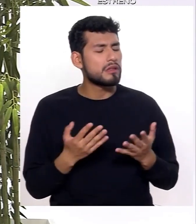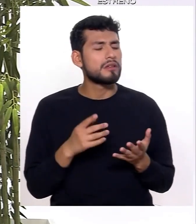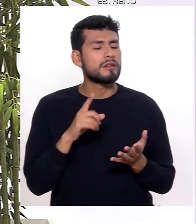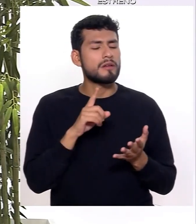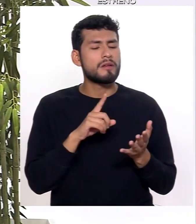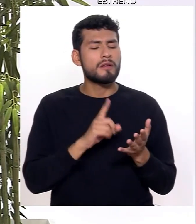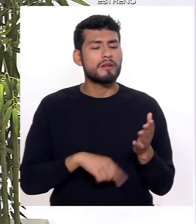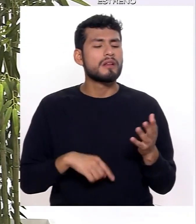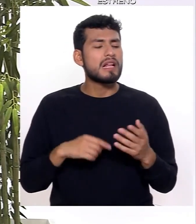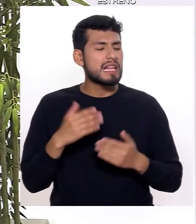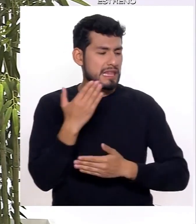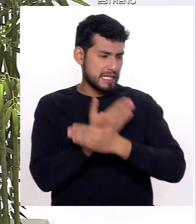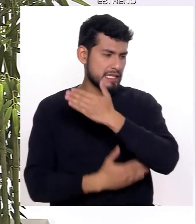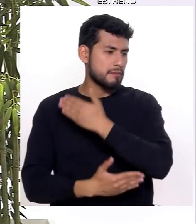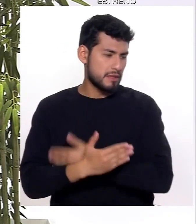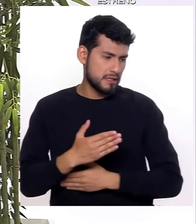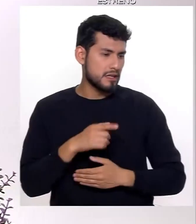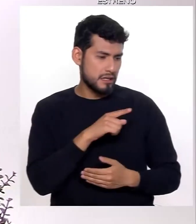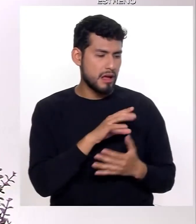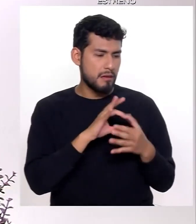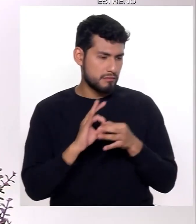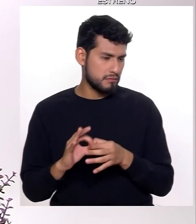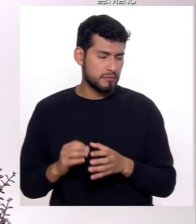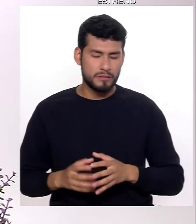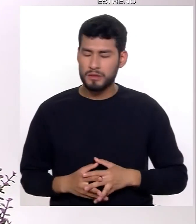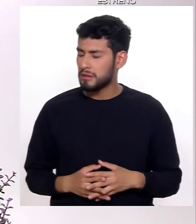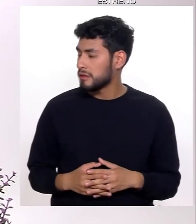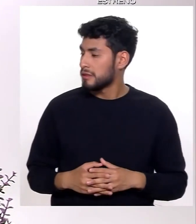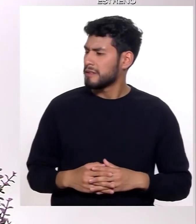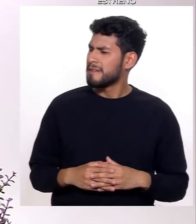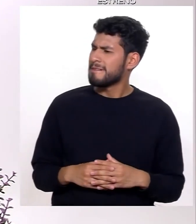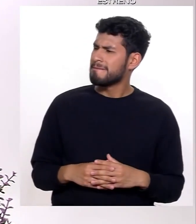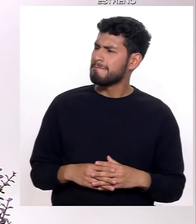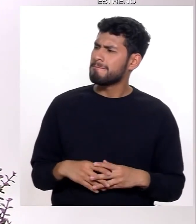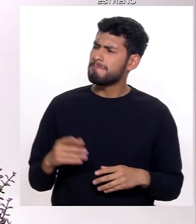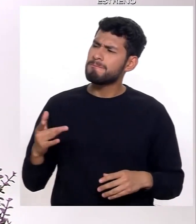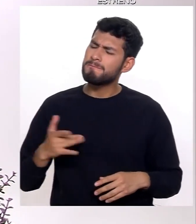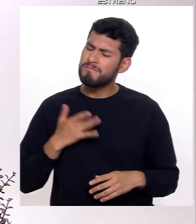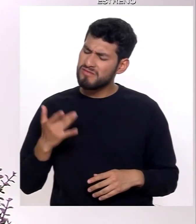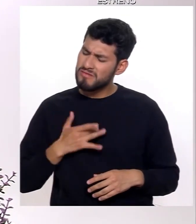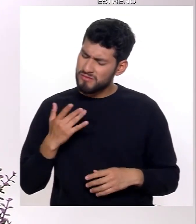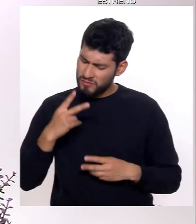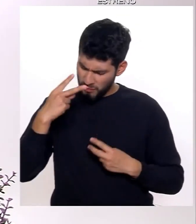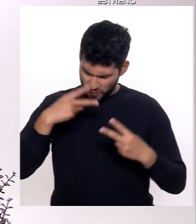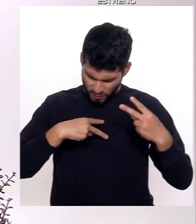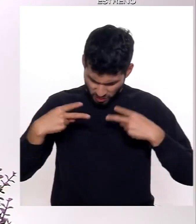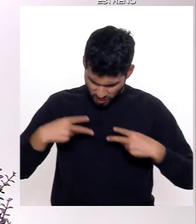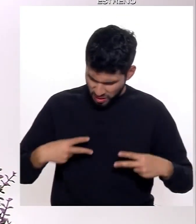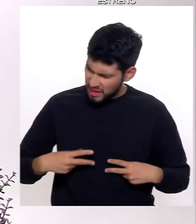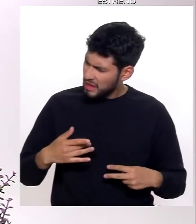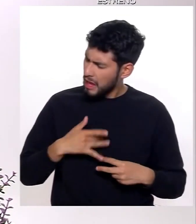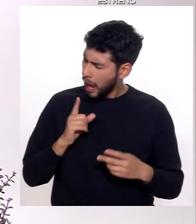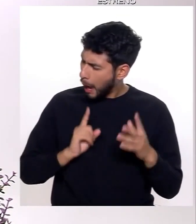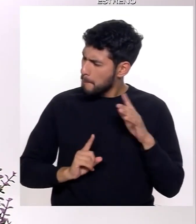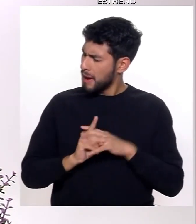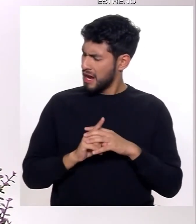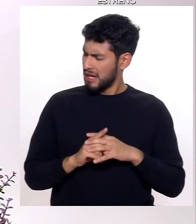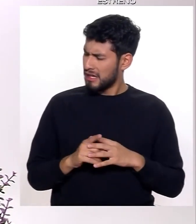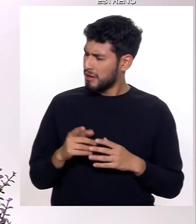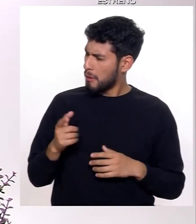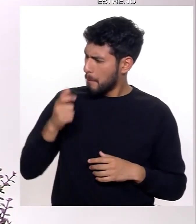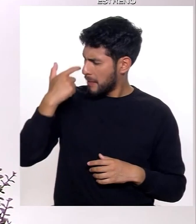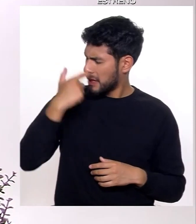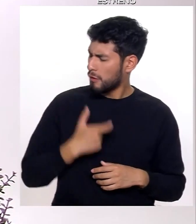el tema de discapacidad, ¿no? Y, ¿cuáles serían los primeros síntomas que puede tener o mostrar una